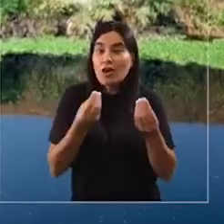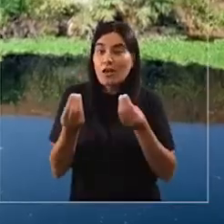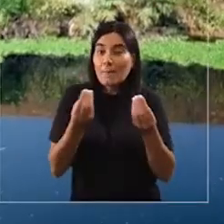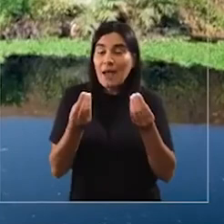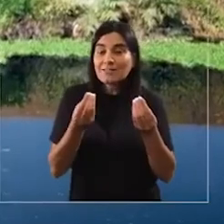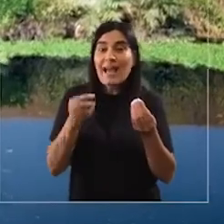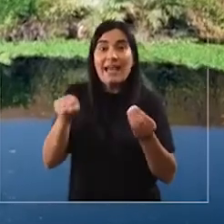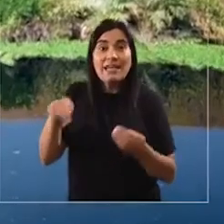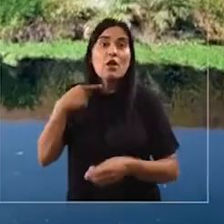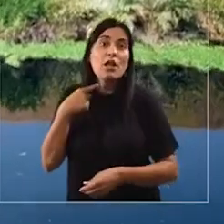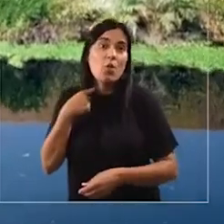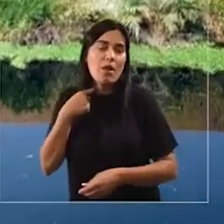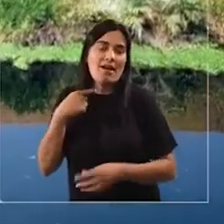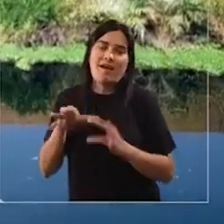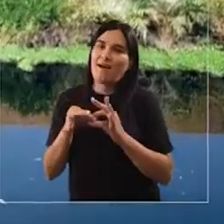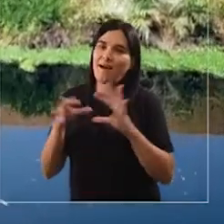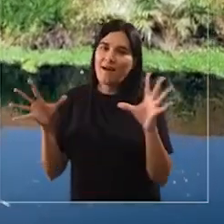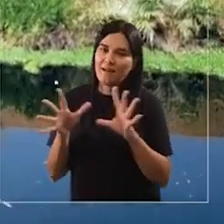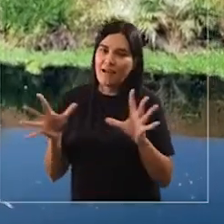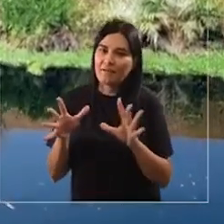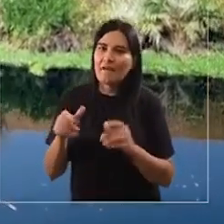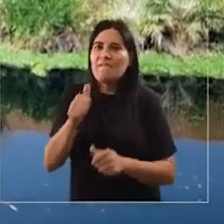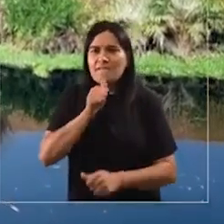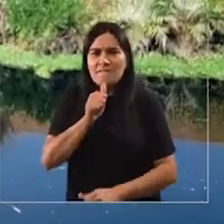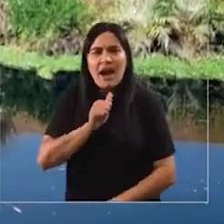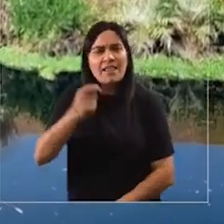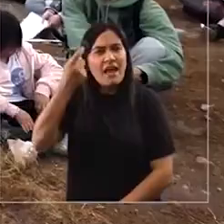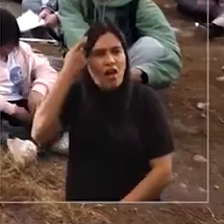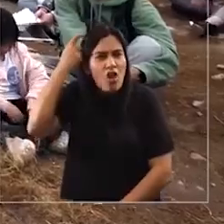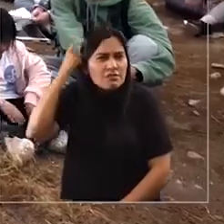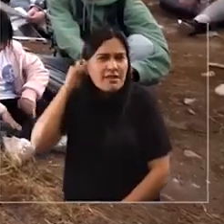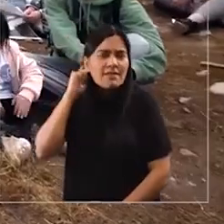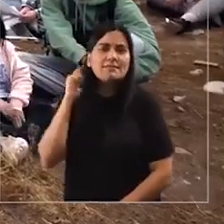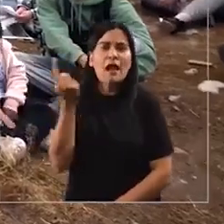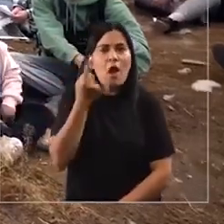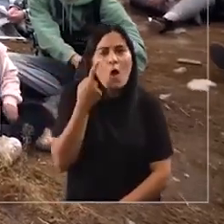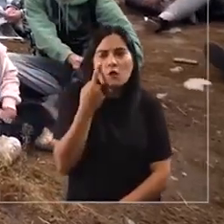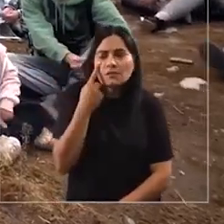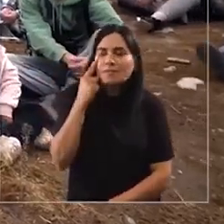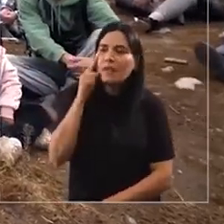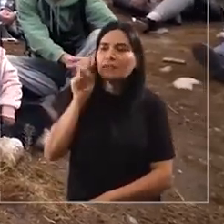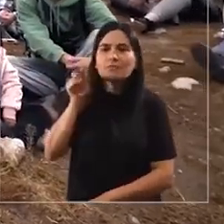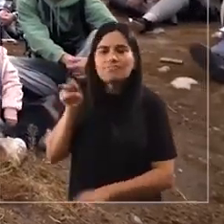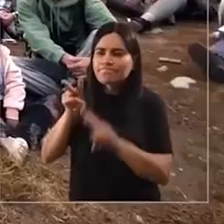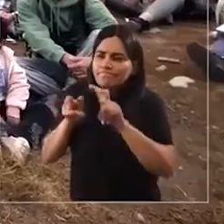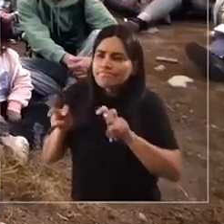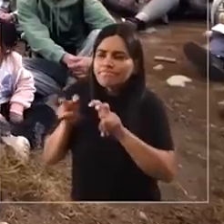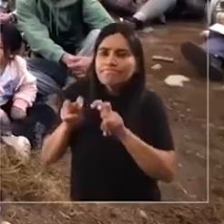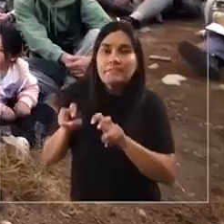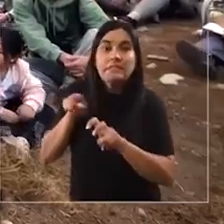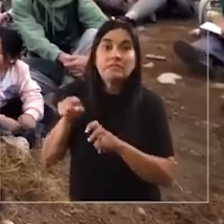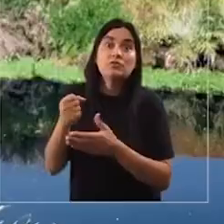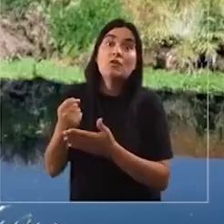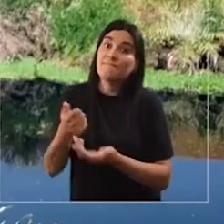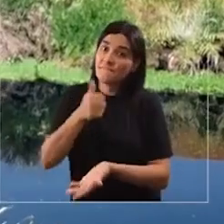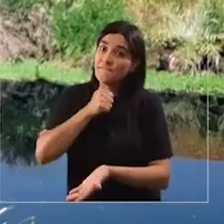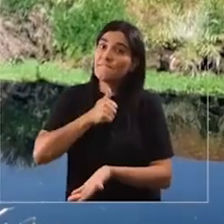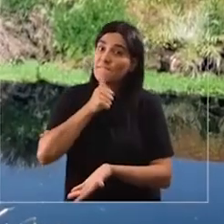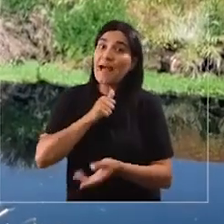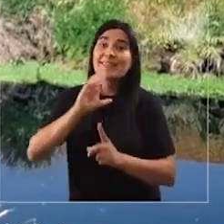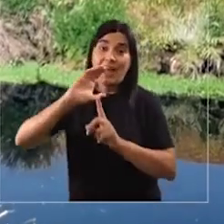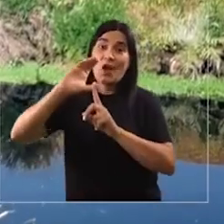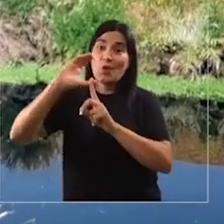Me parece que lo que ocurre con la humedal en Quilicura es muy grave porque la falta de concientización y el conocimiento de este es